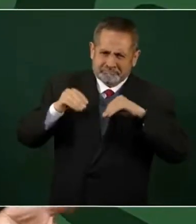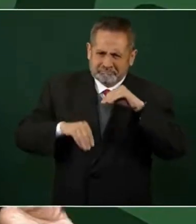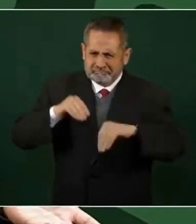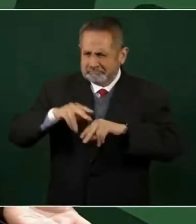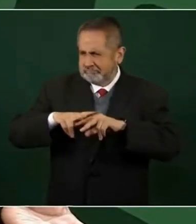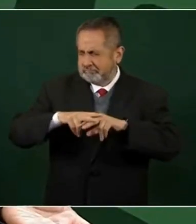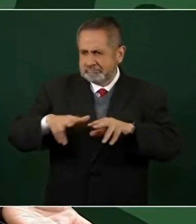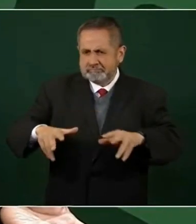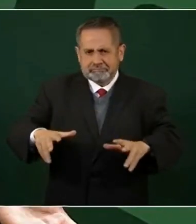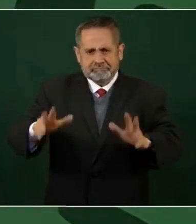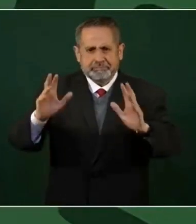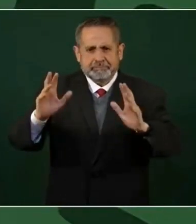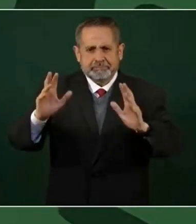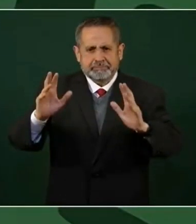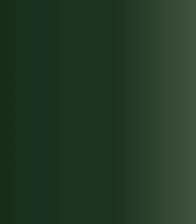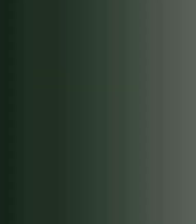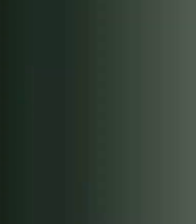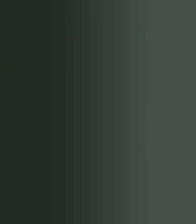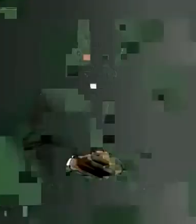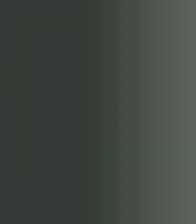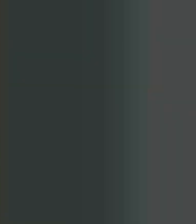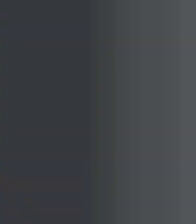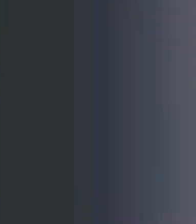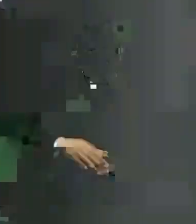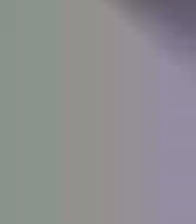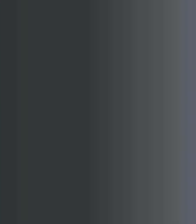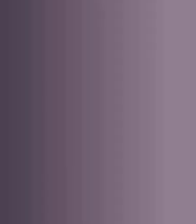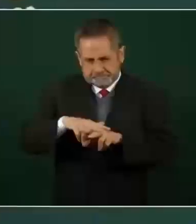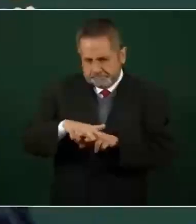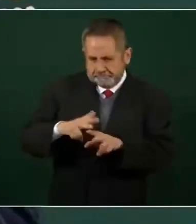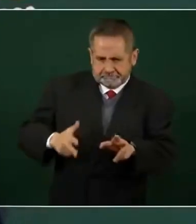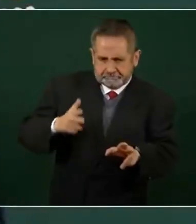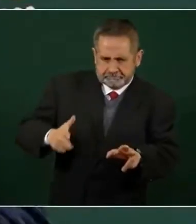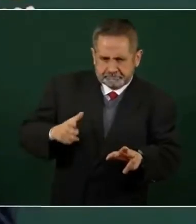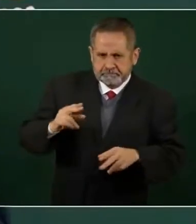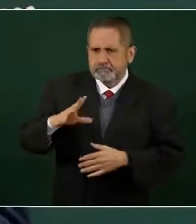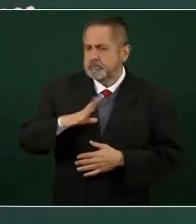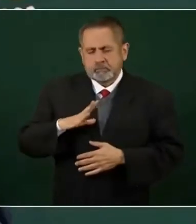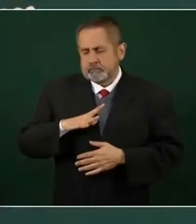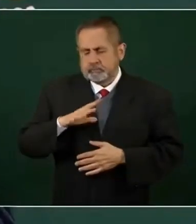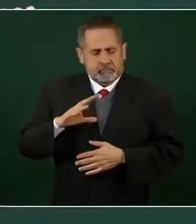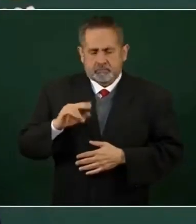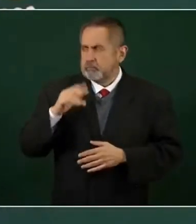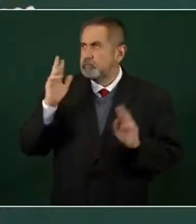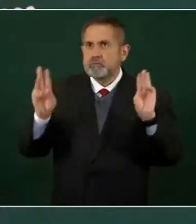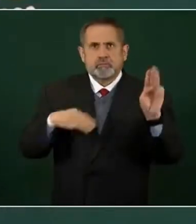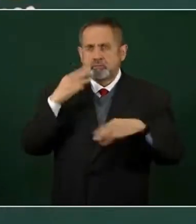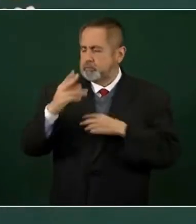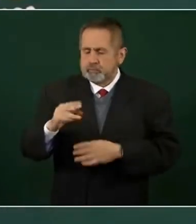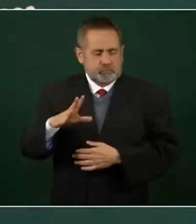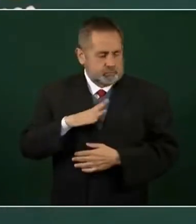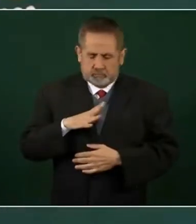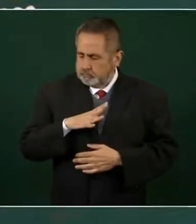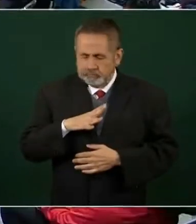de carácter ferroviario no hay, en ninguna parte.